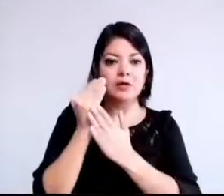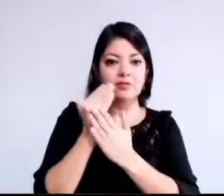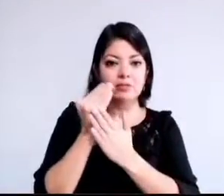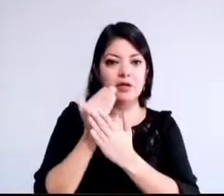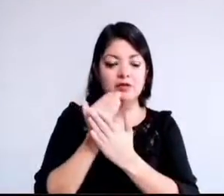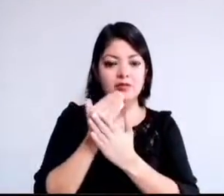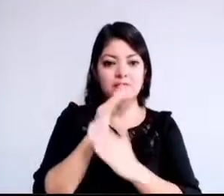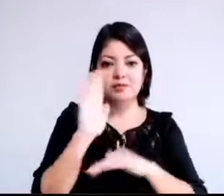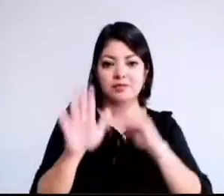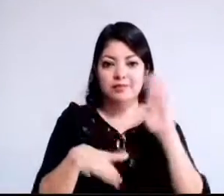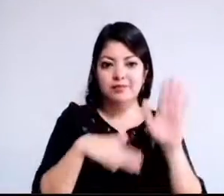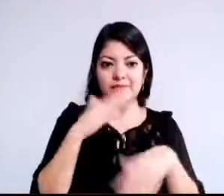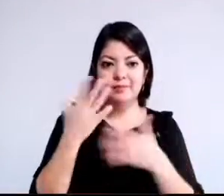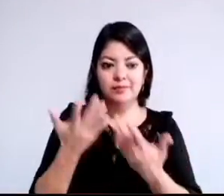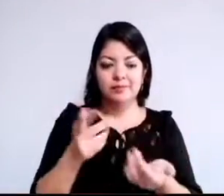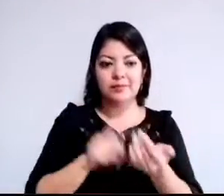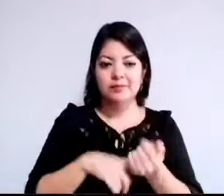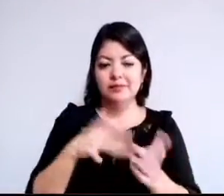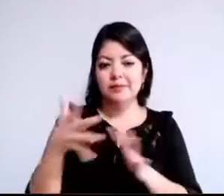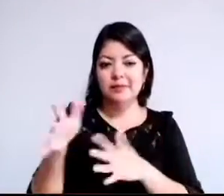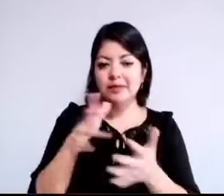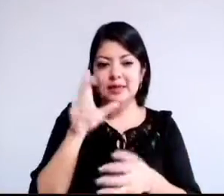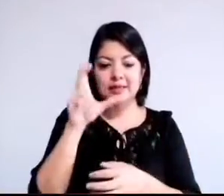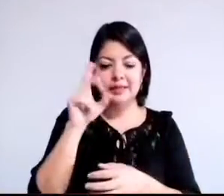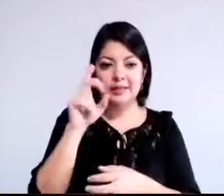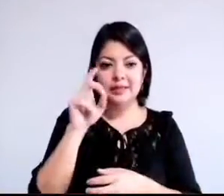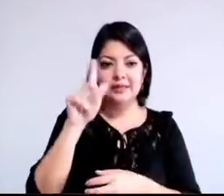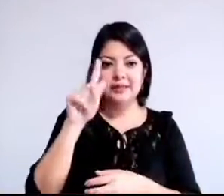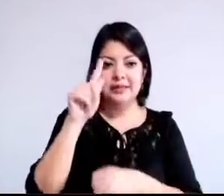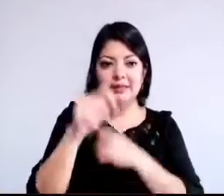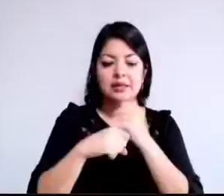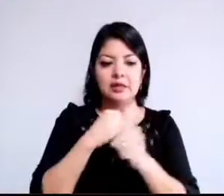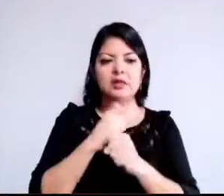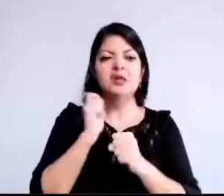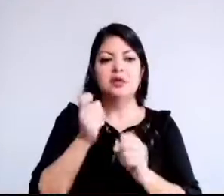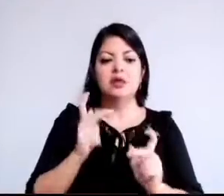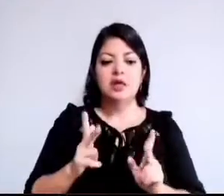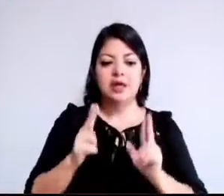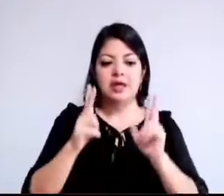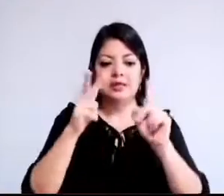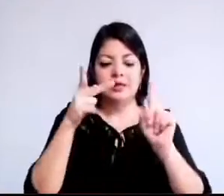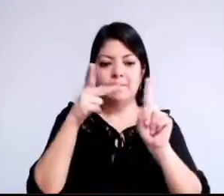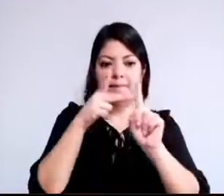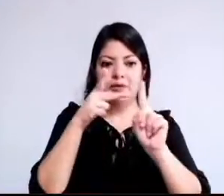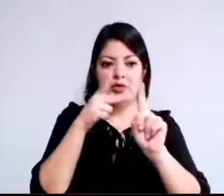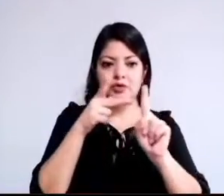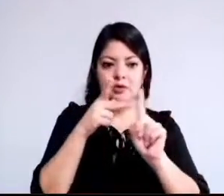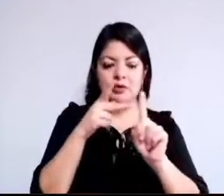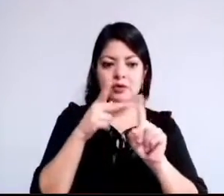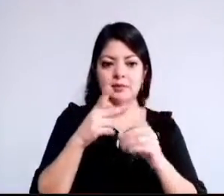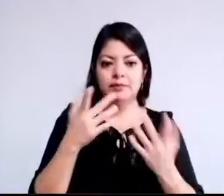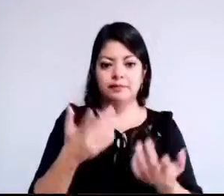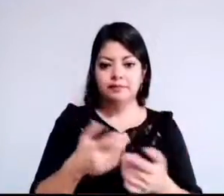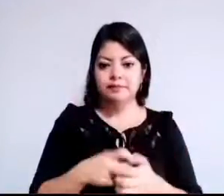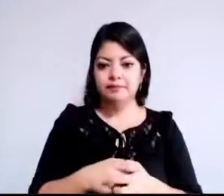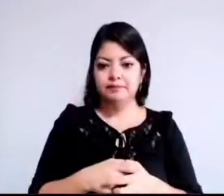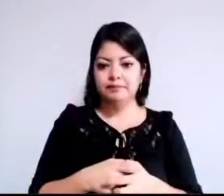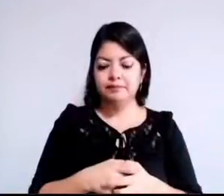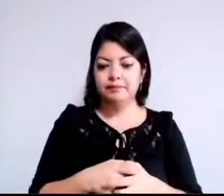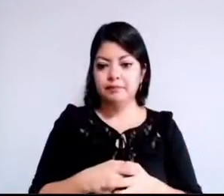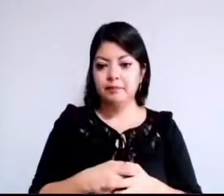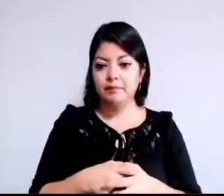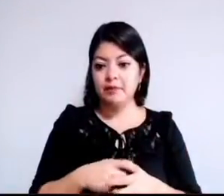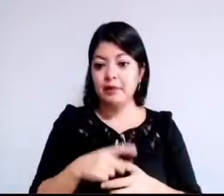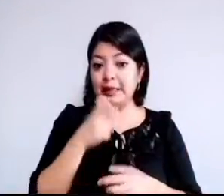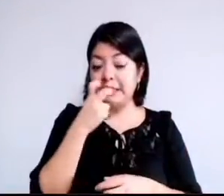entre los 30 y los 70 años por el cáncer de próstata. Una de las neoplasias de mayor